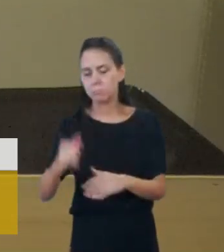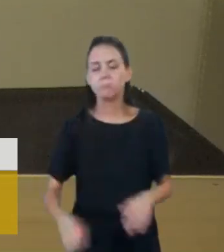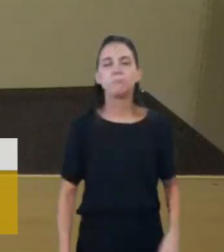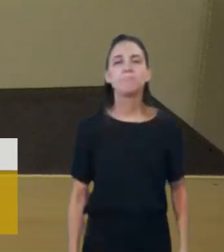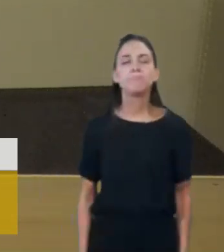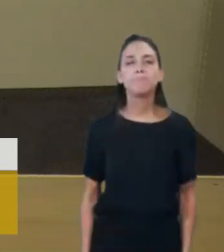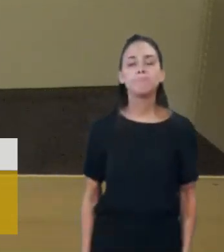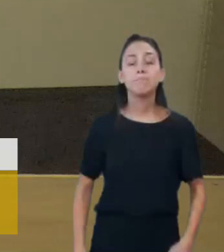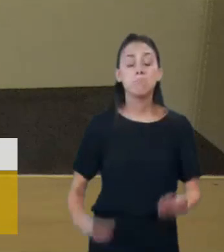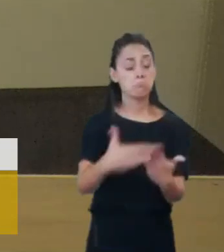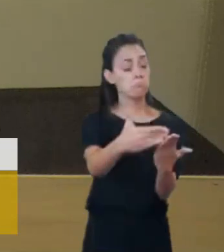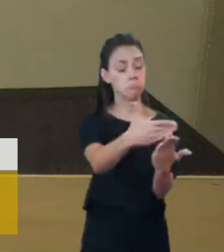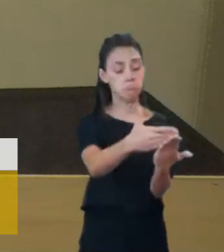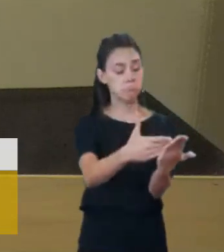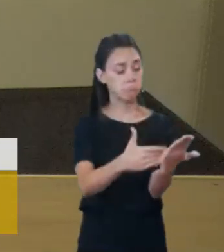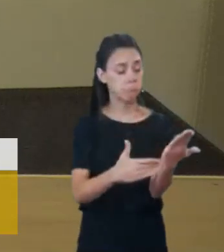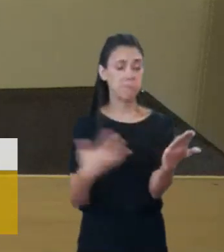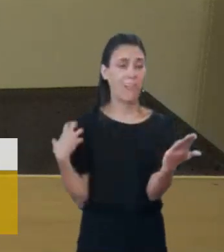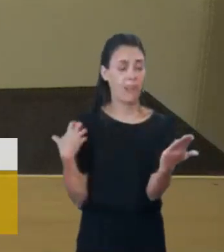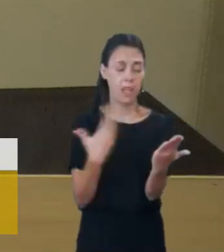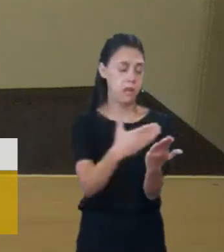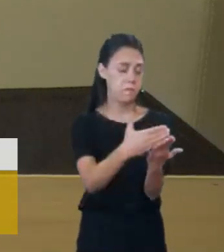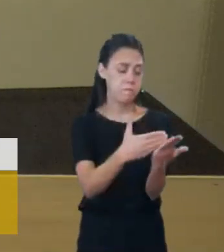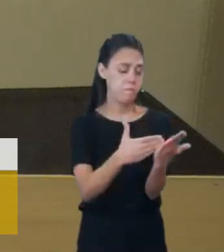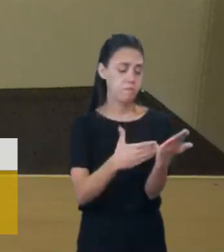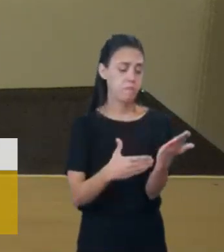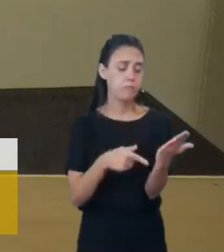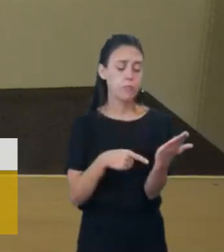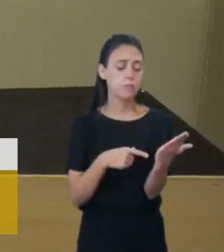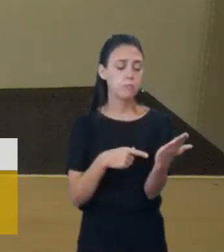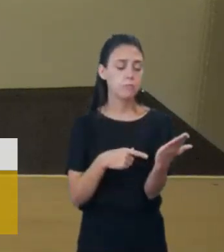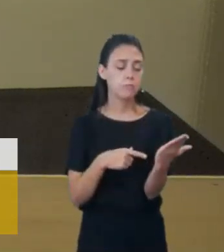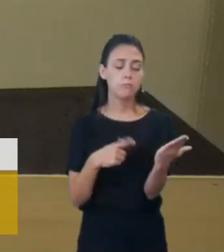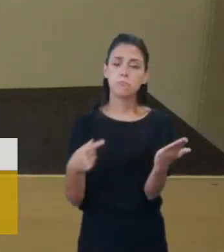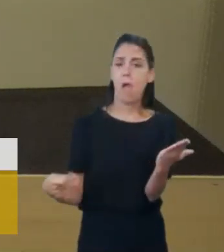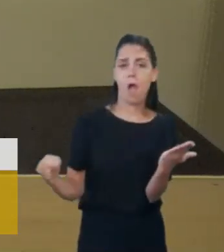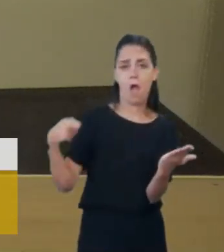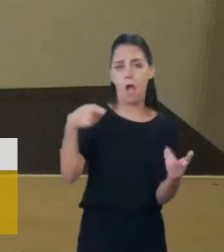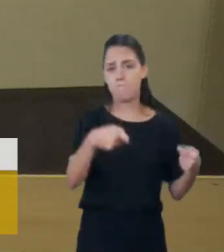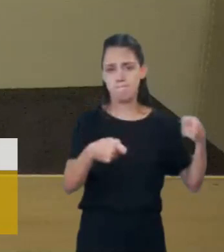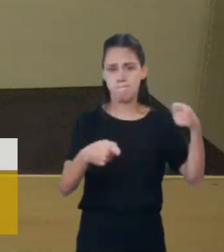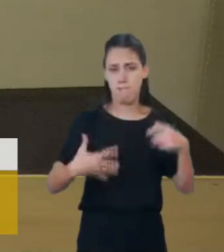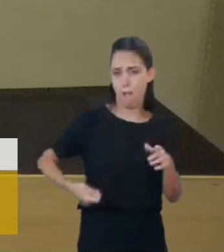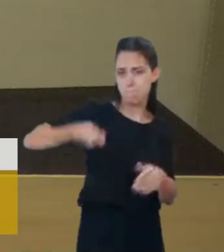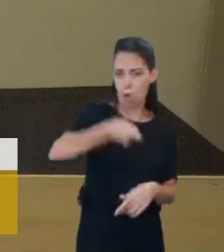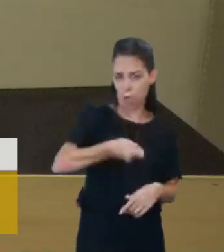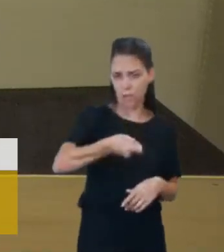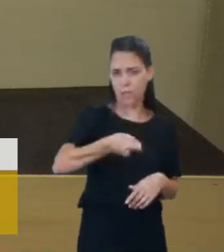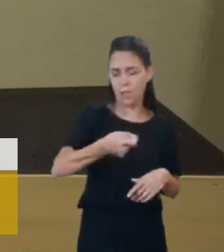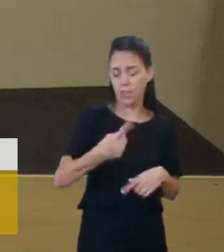generales, los aportes de los trabajadores, todos los estamentos del Estado,